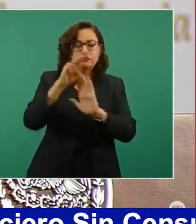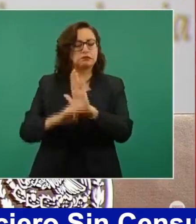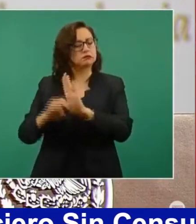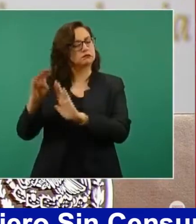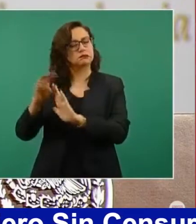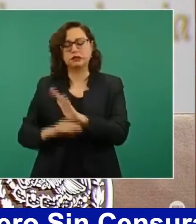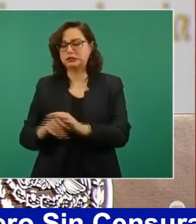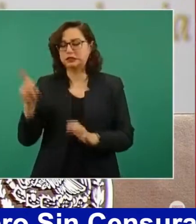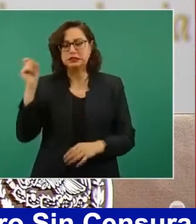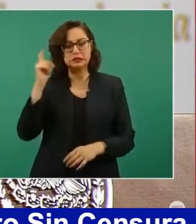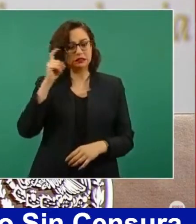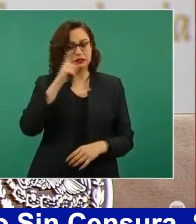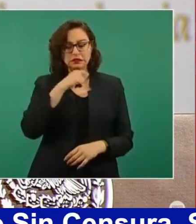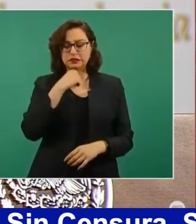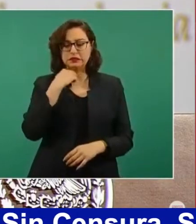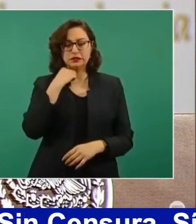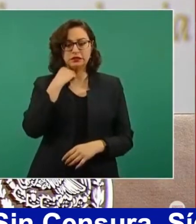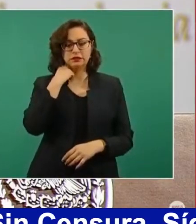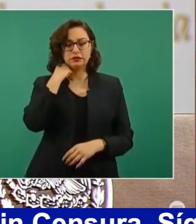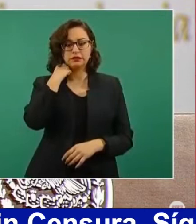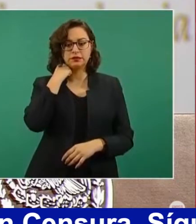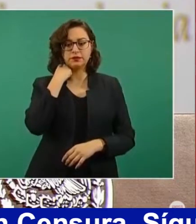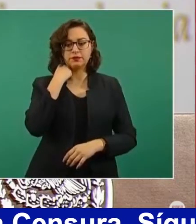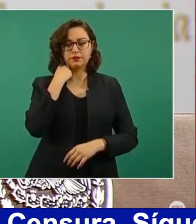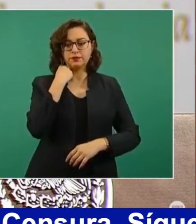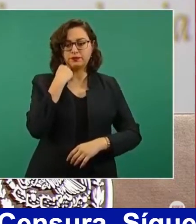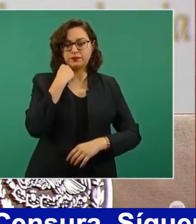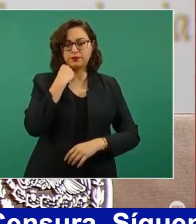En el informe se